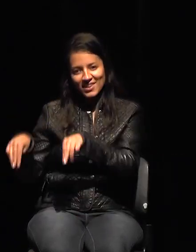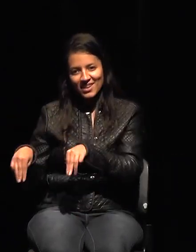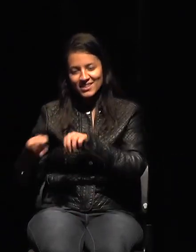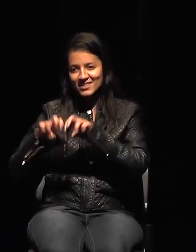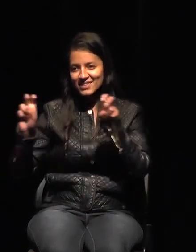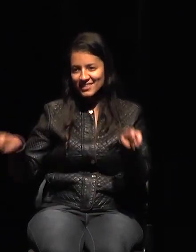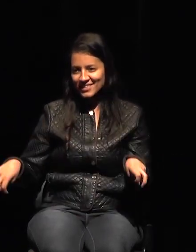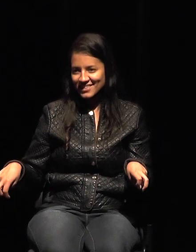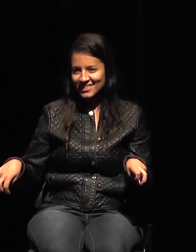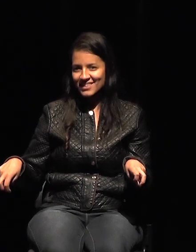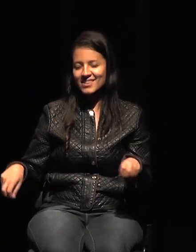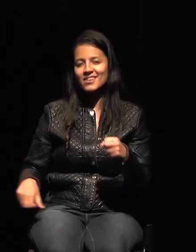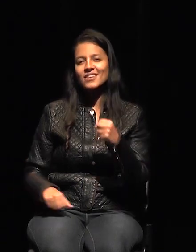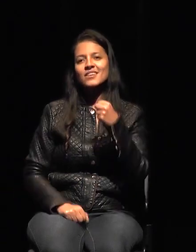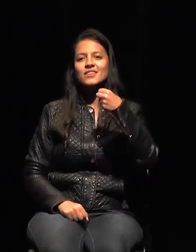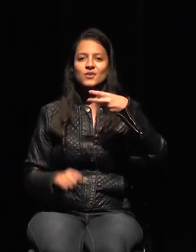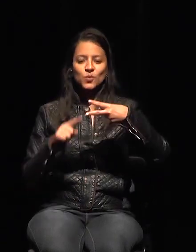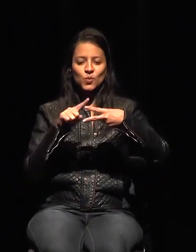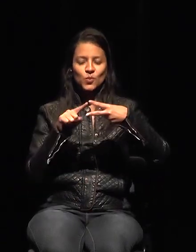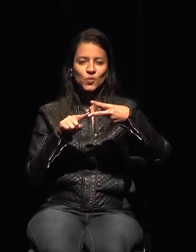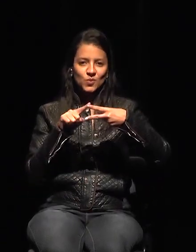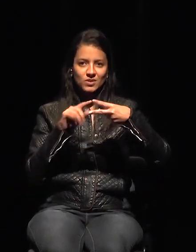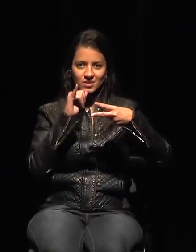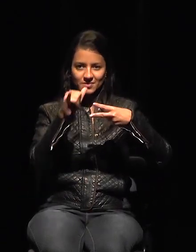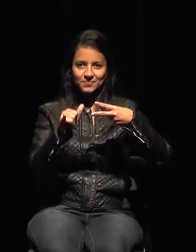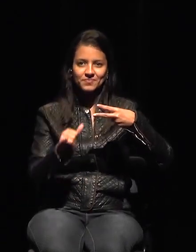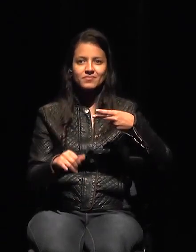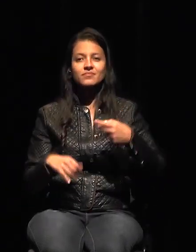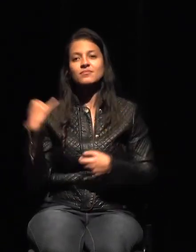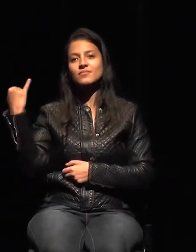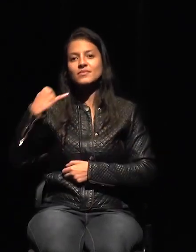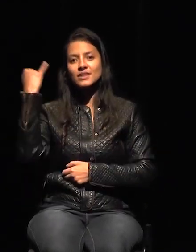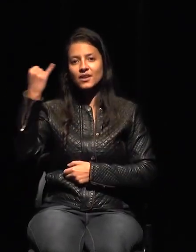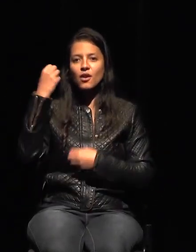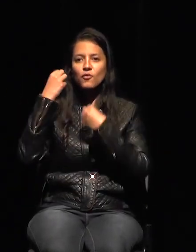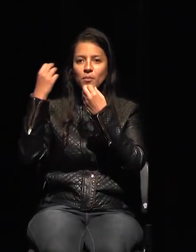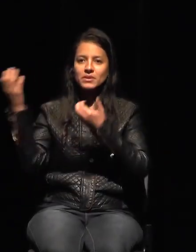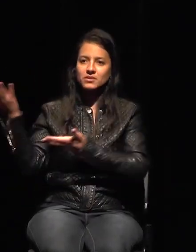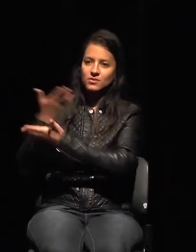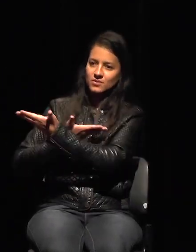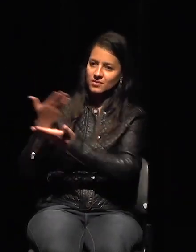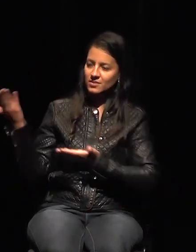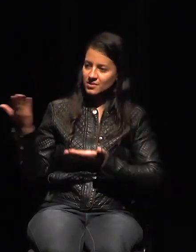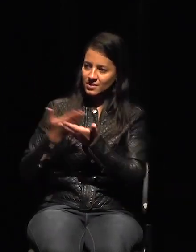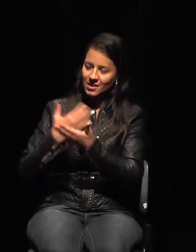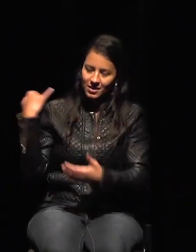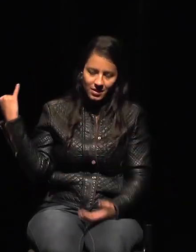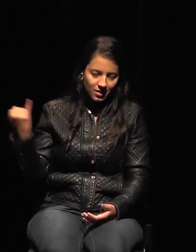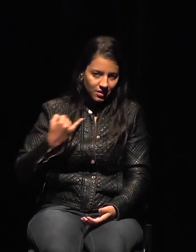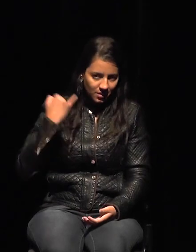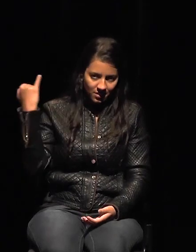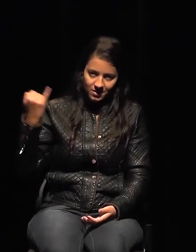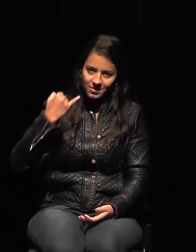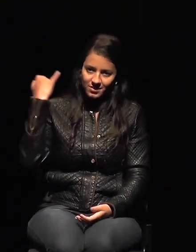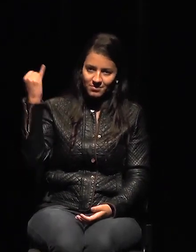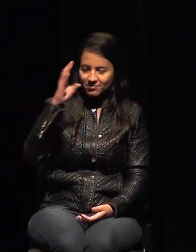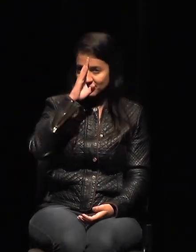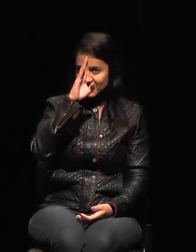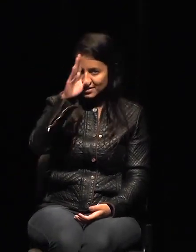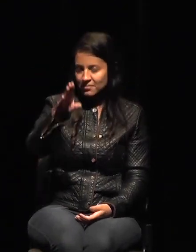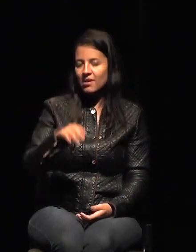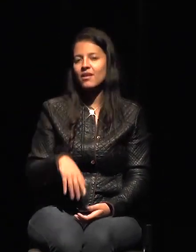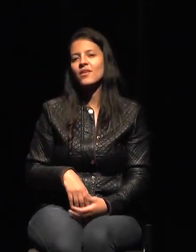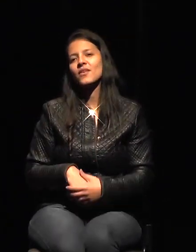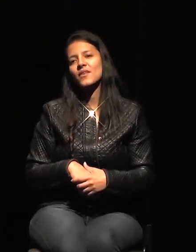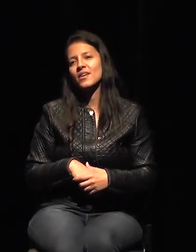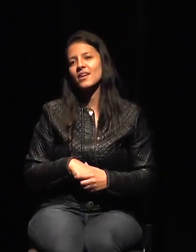importancia de que compartamos informaciones, algo fundamental. Compartir informaciones es